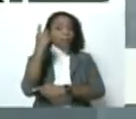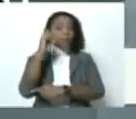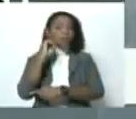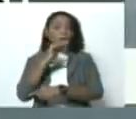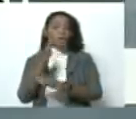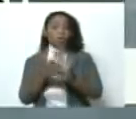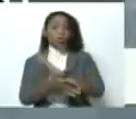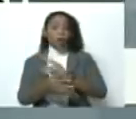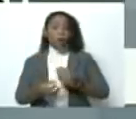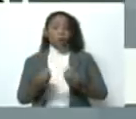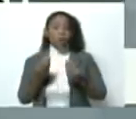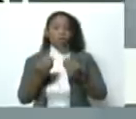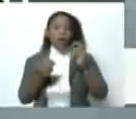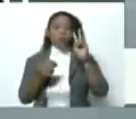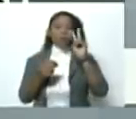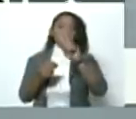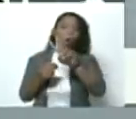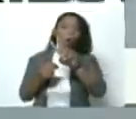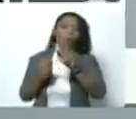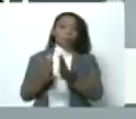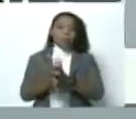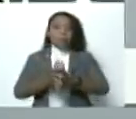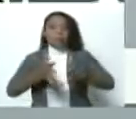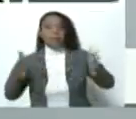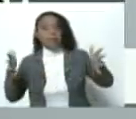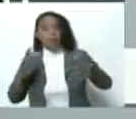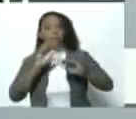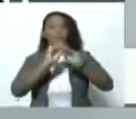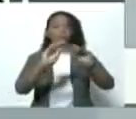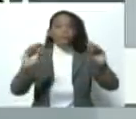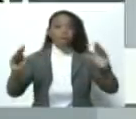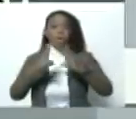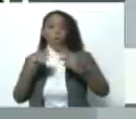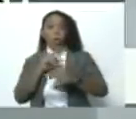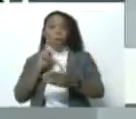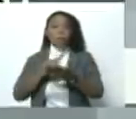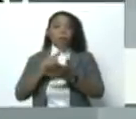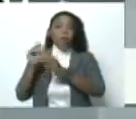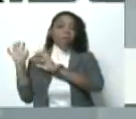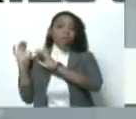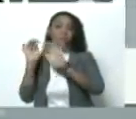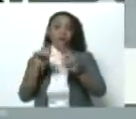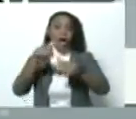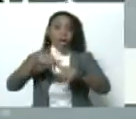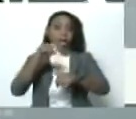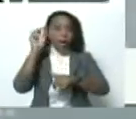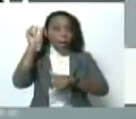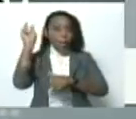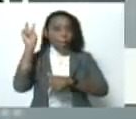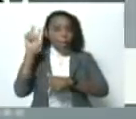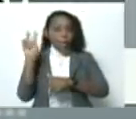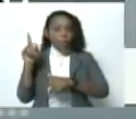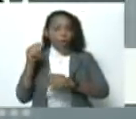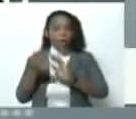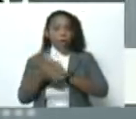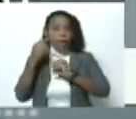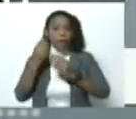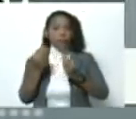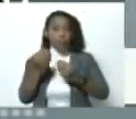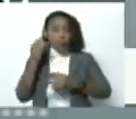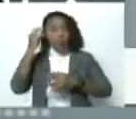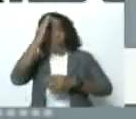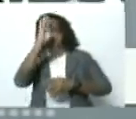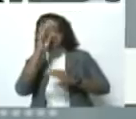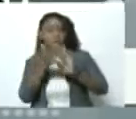tanta observación, fue amplia la convocatoria y todos los que se convocaron vinieron al país. Había mucha incertidumbre alrededor de la Unión